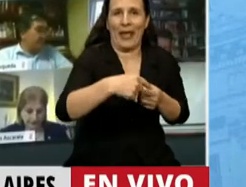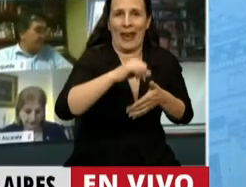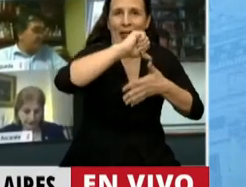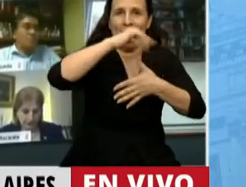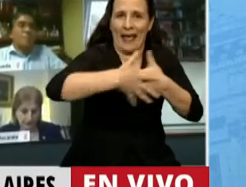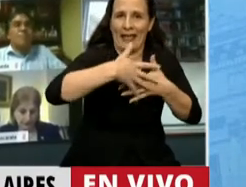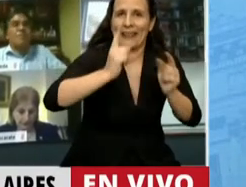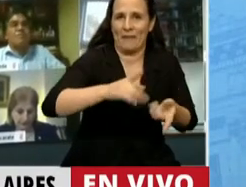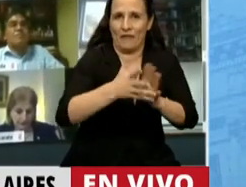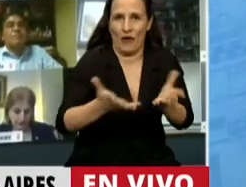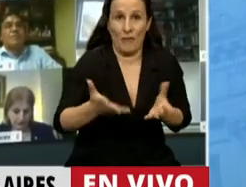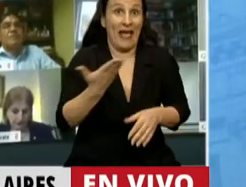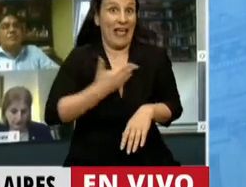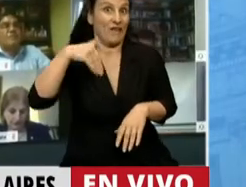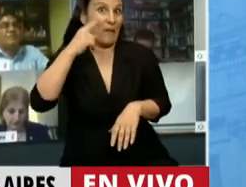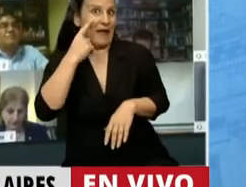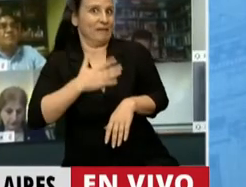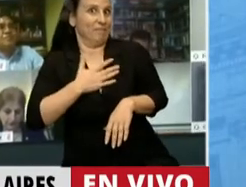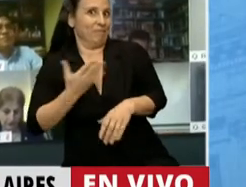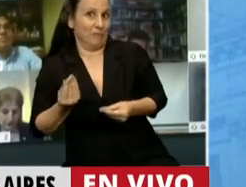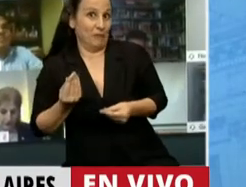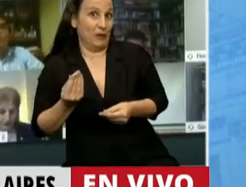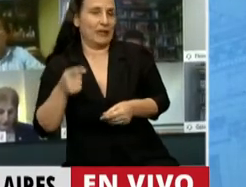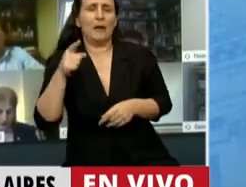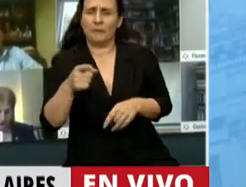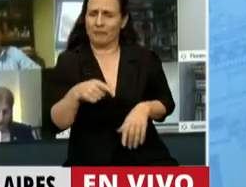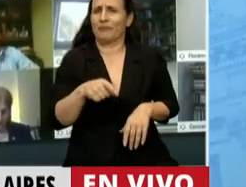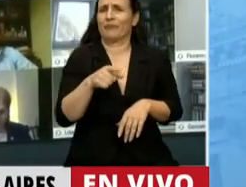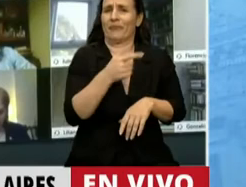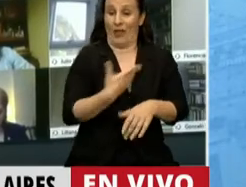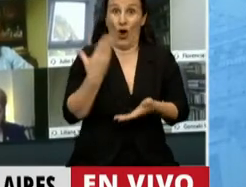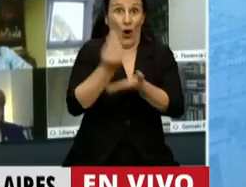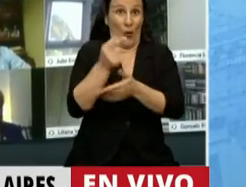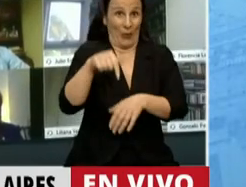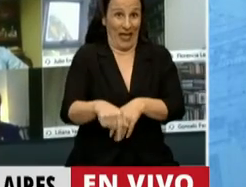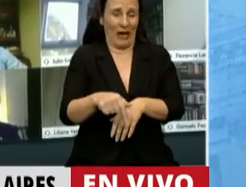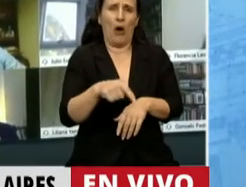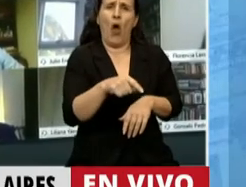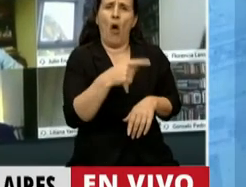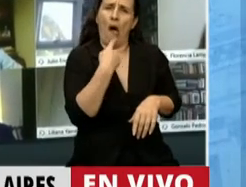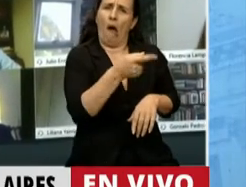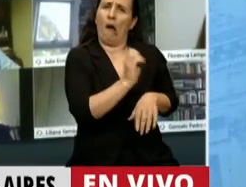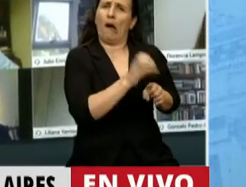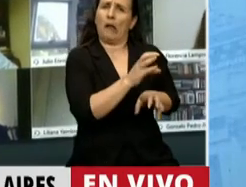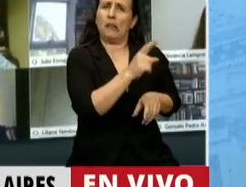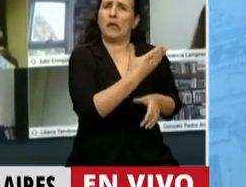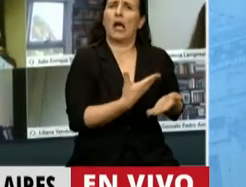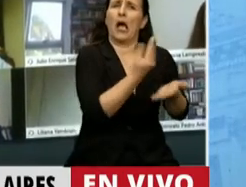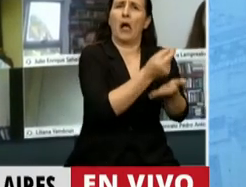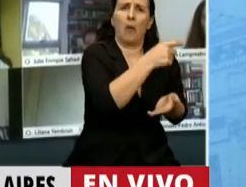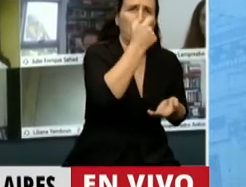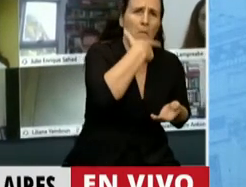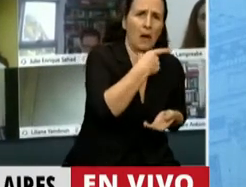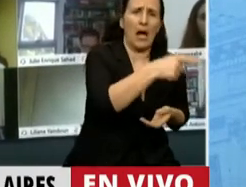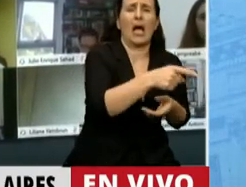cuando el nuevo gobierno asumió, cuestionando al gobierno macrista que endeudó hasta lo que no teníamos y que